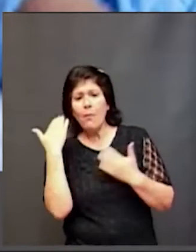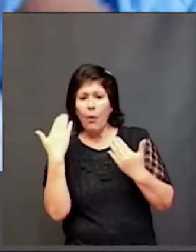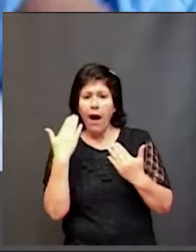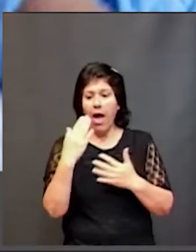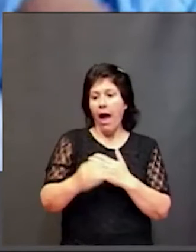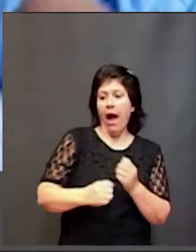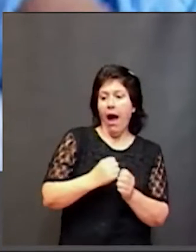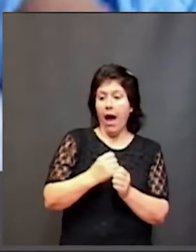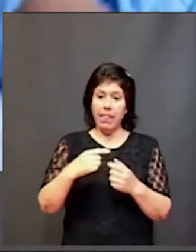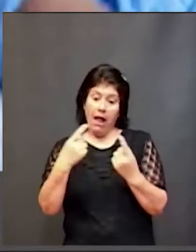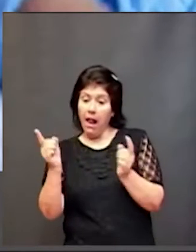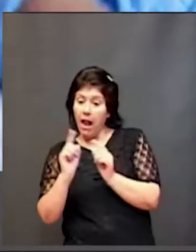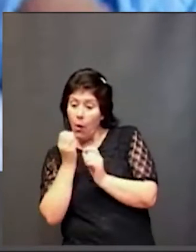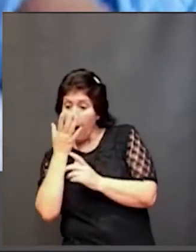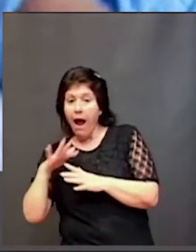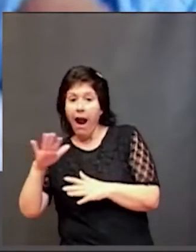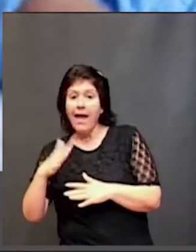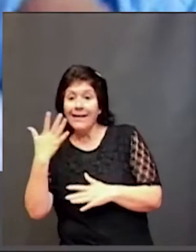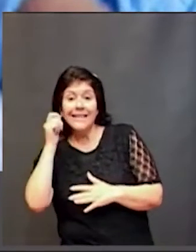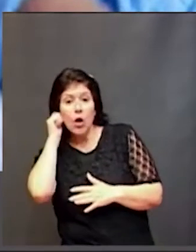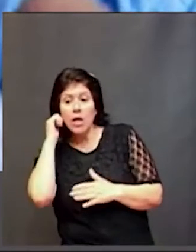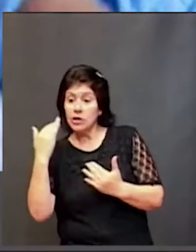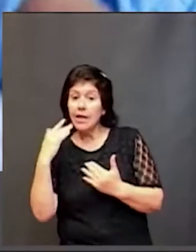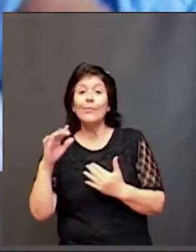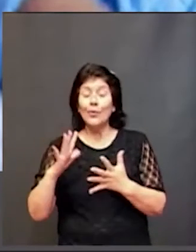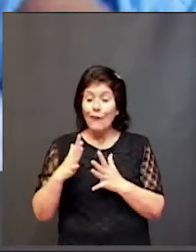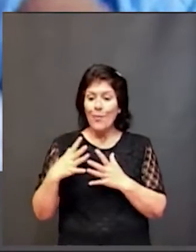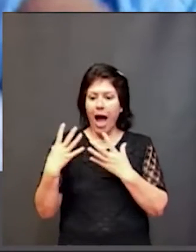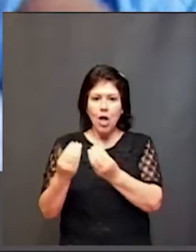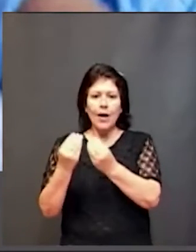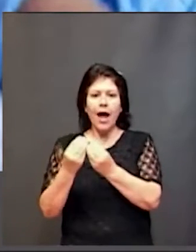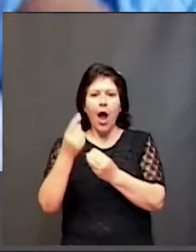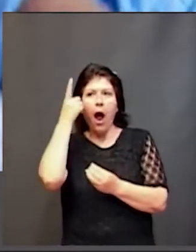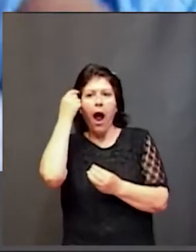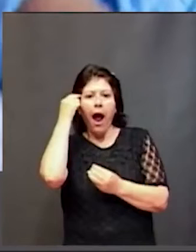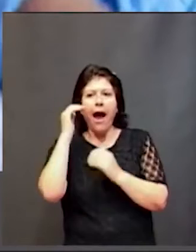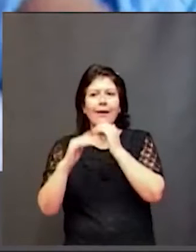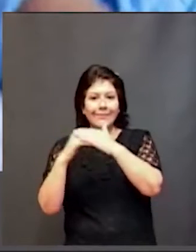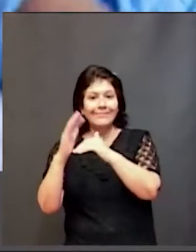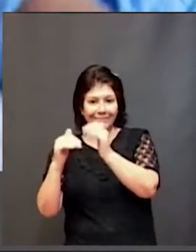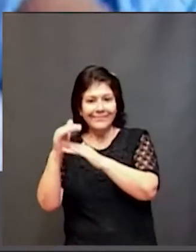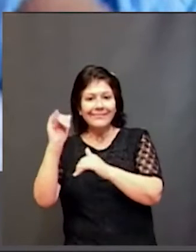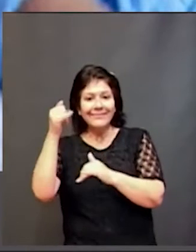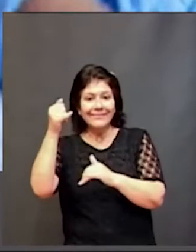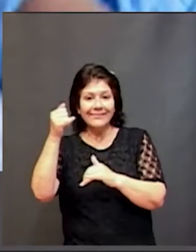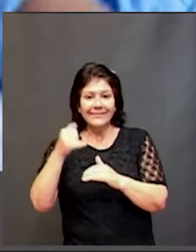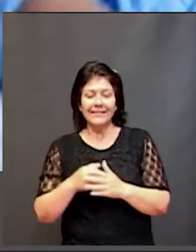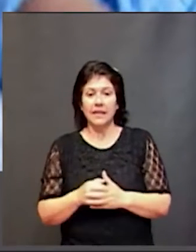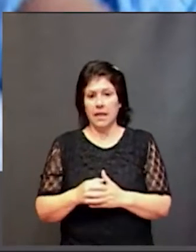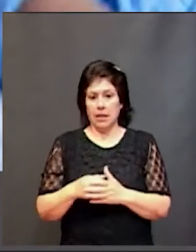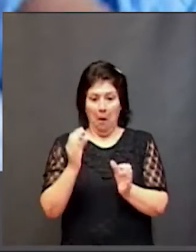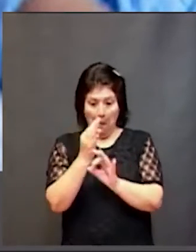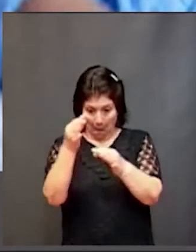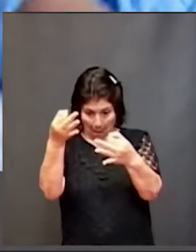5 hagámoslo porque les estamos ayudando a consolidar aprendizajes hay estudios científicos comprobados que